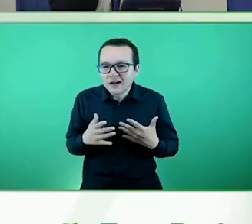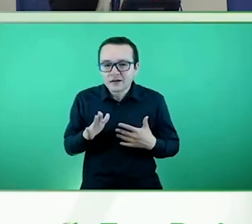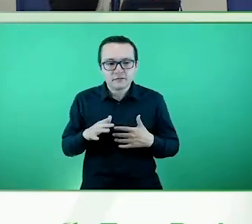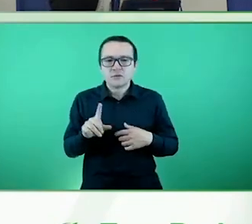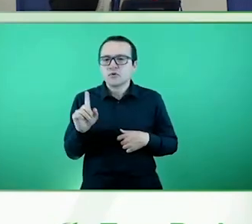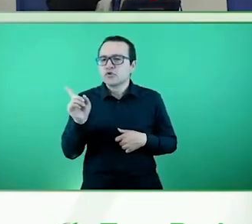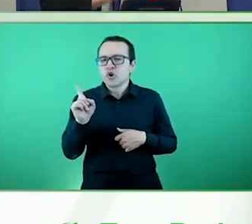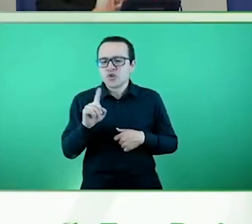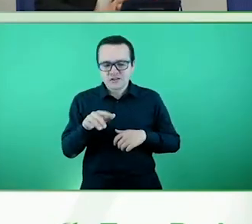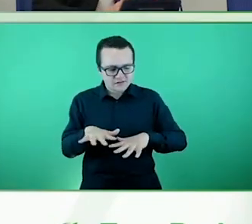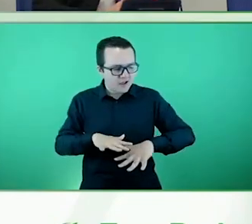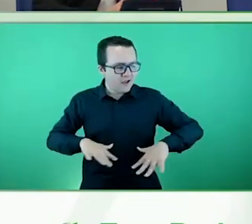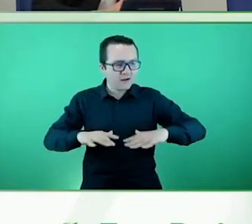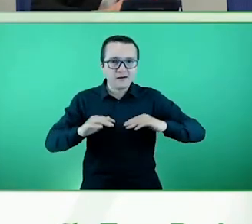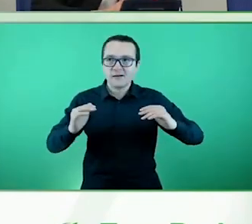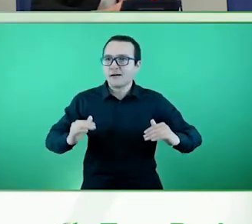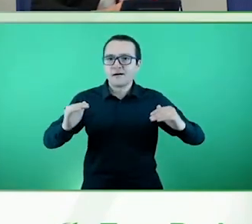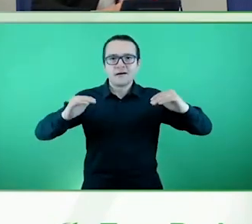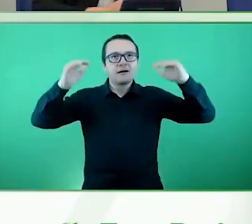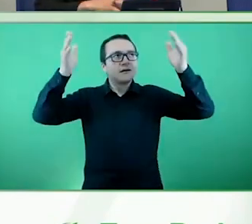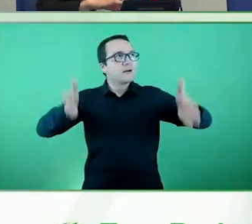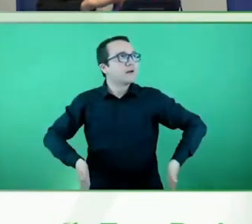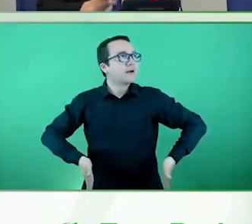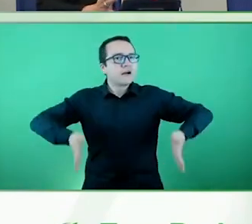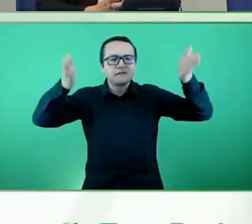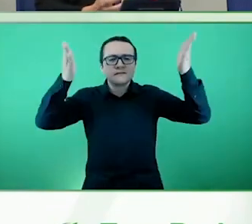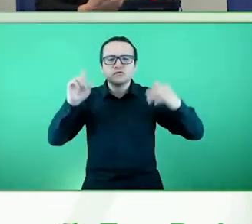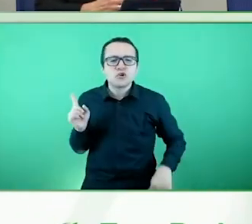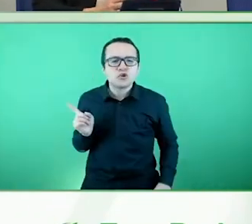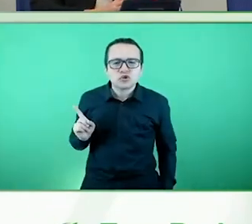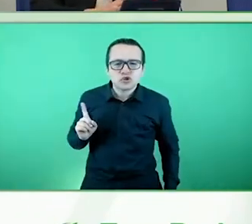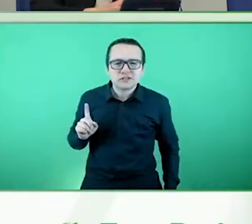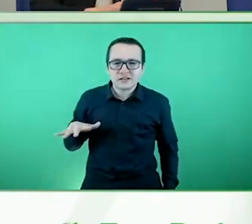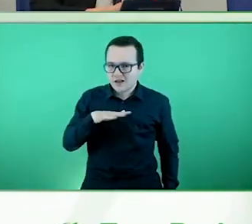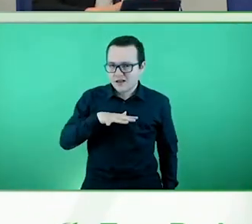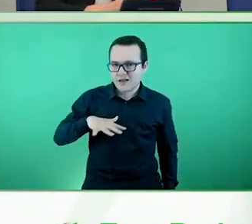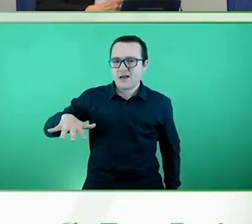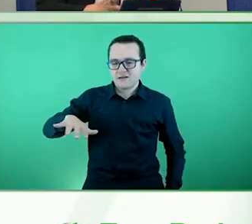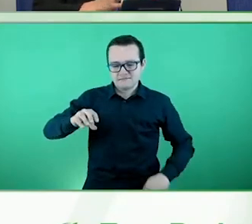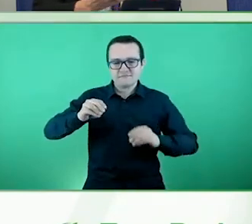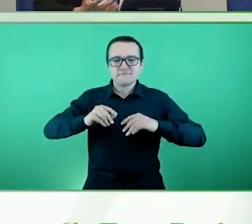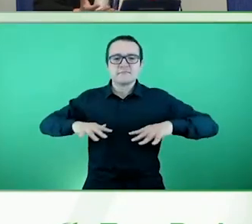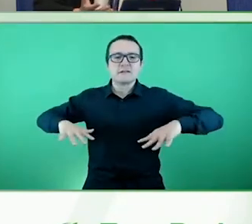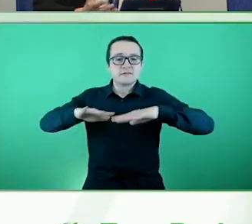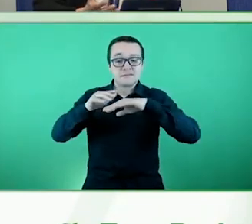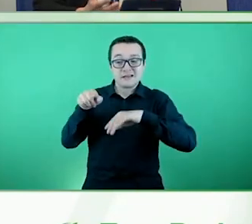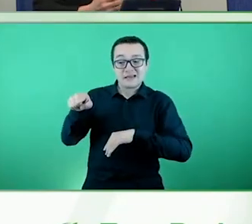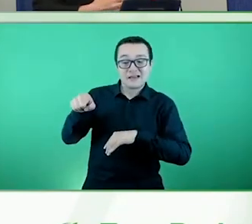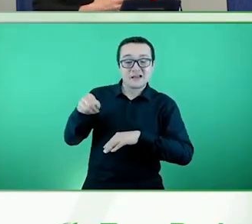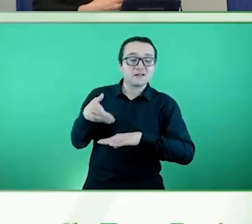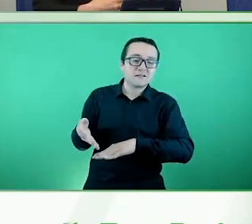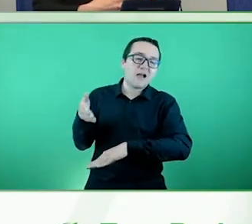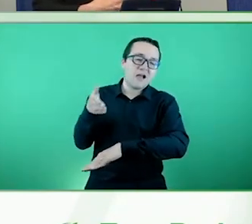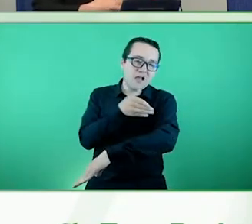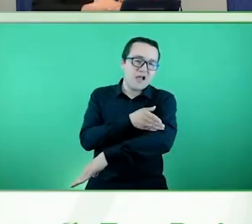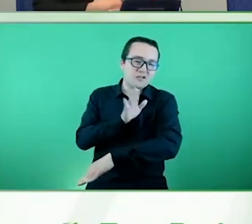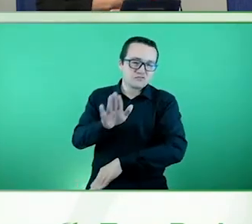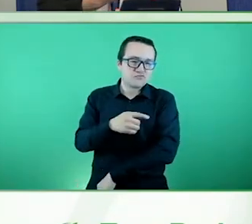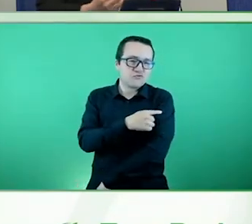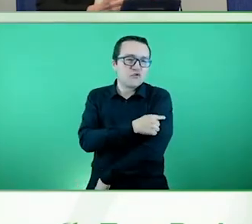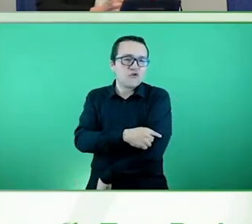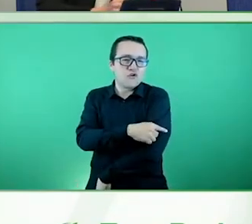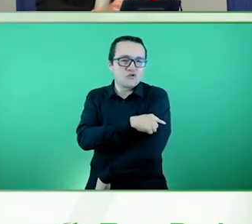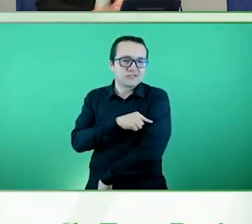ubicado en unos terrenos donde antiguamente había el hospital Gumban,